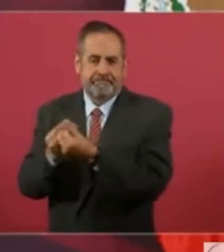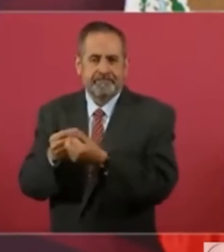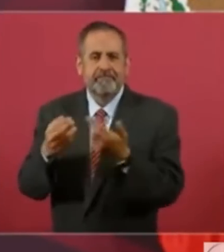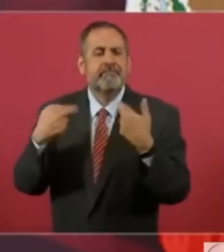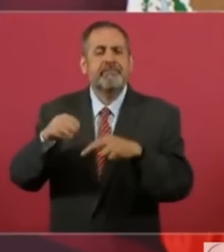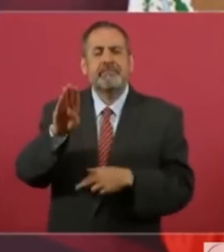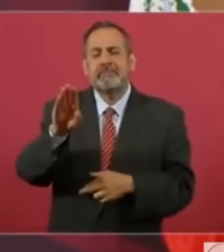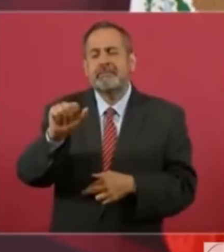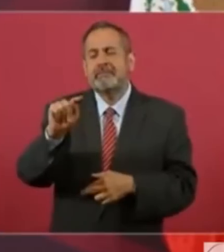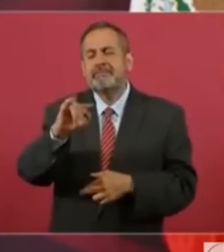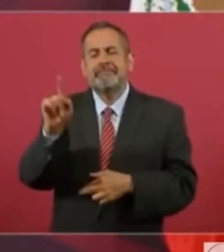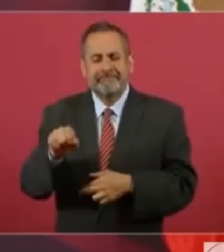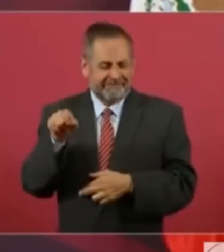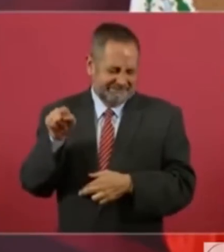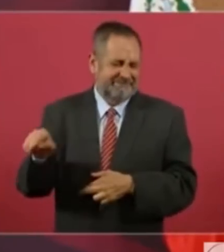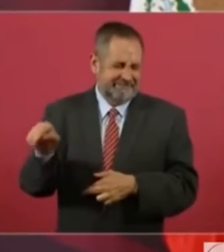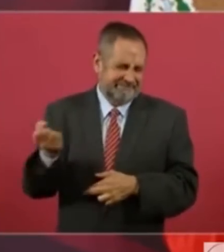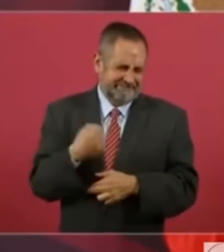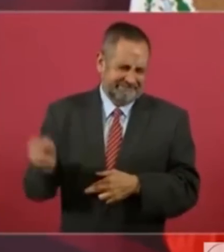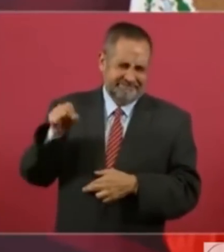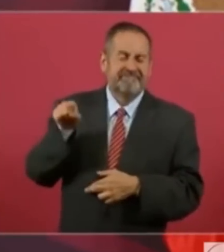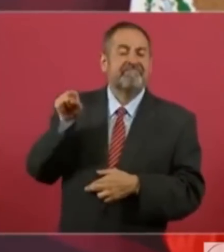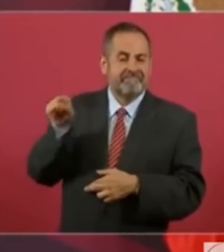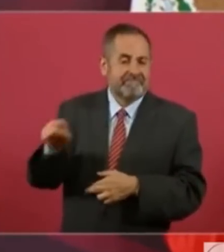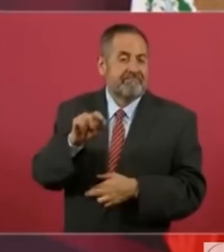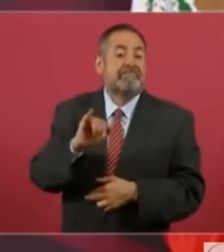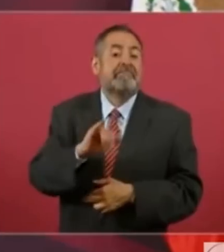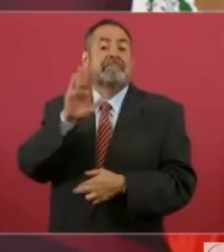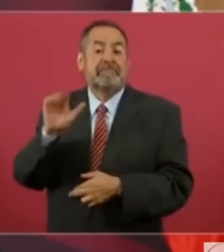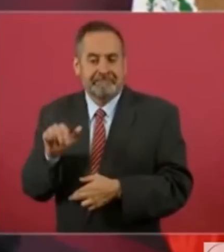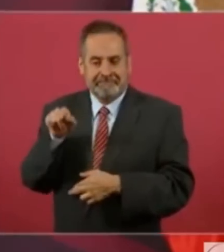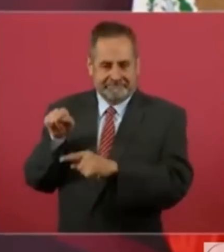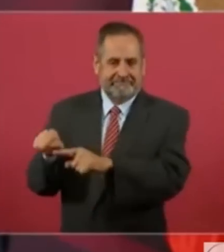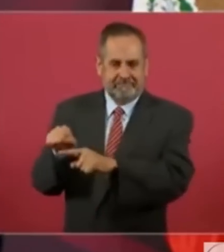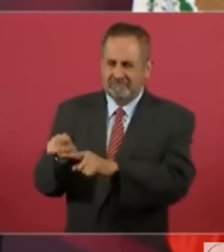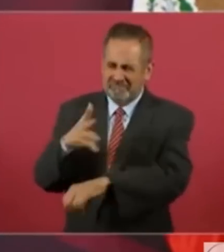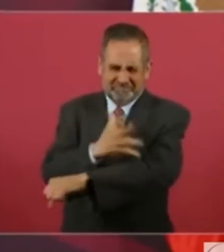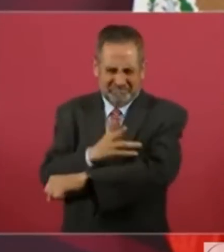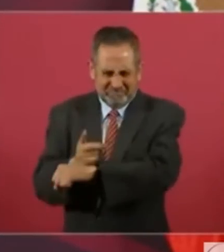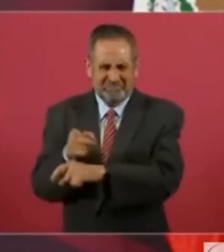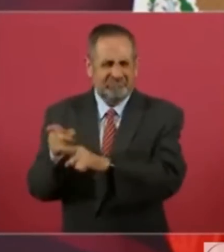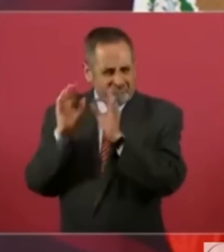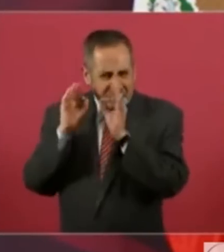maestro Bernardo Bates, honesto,